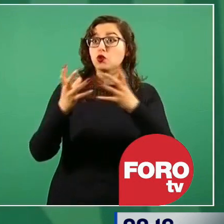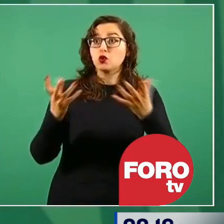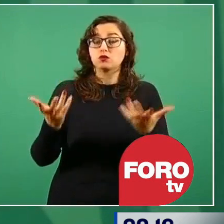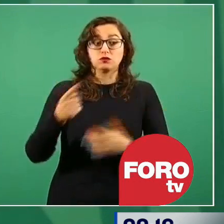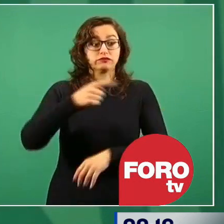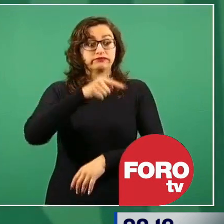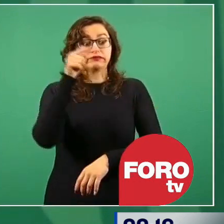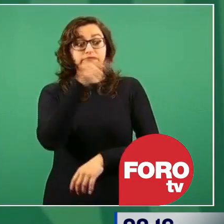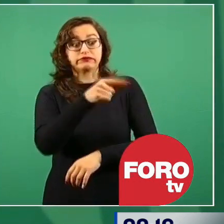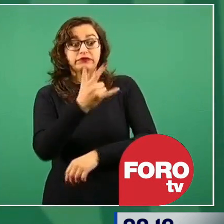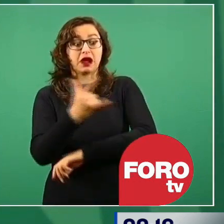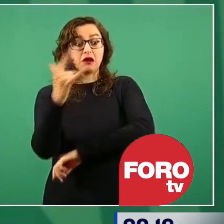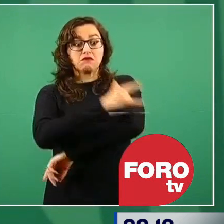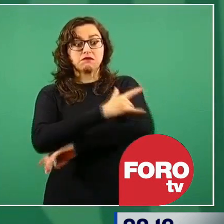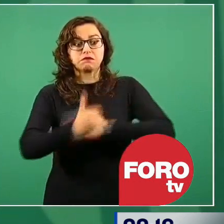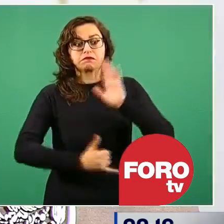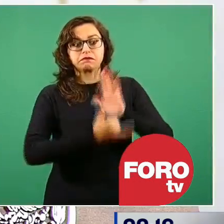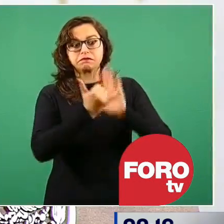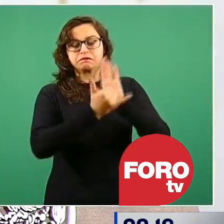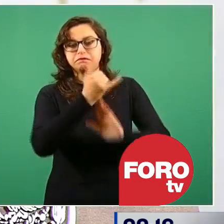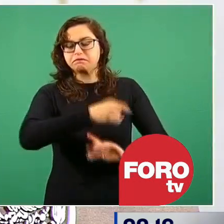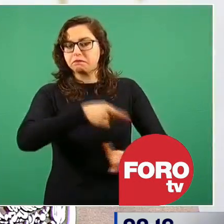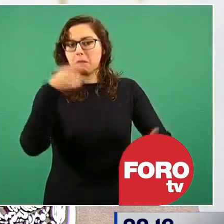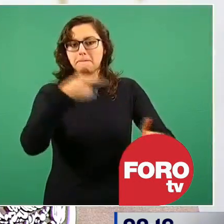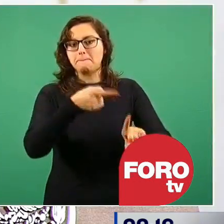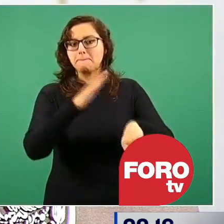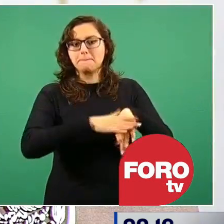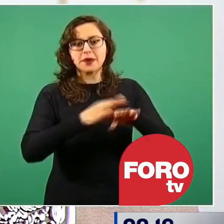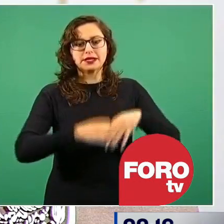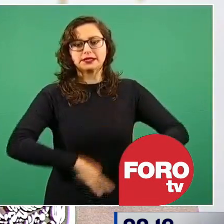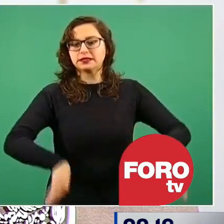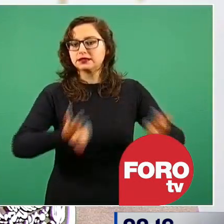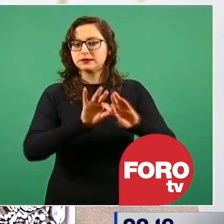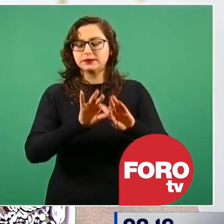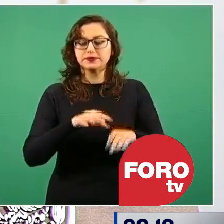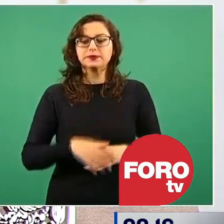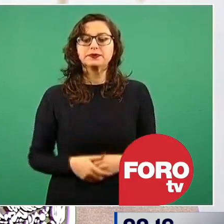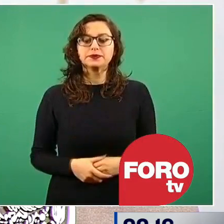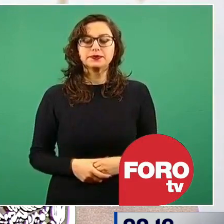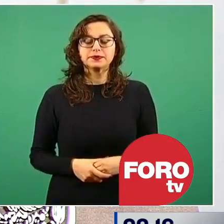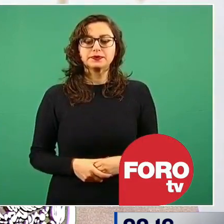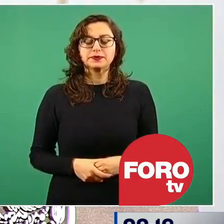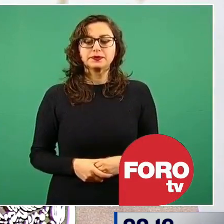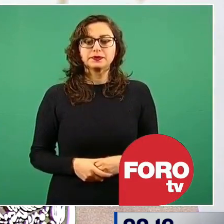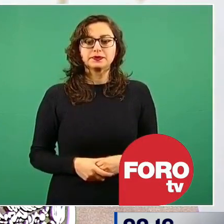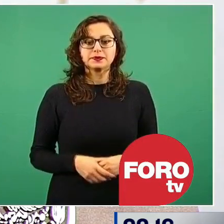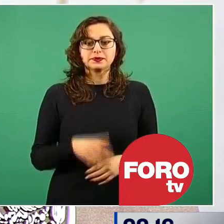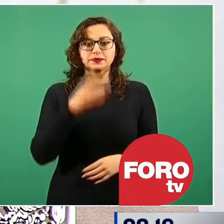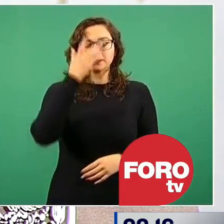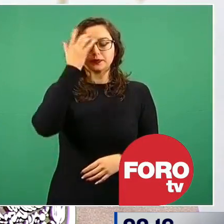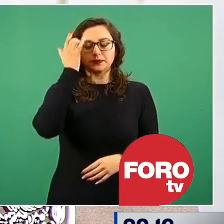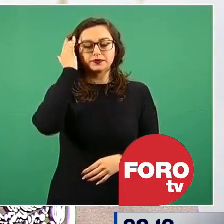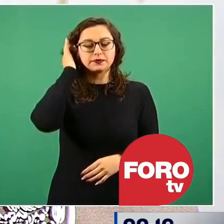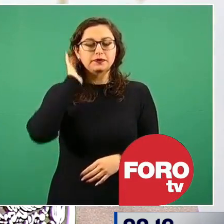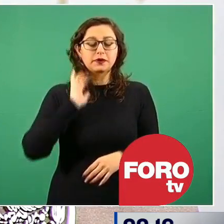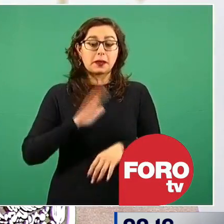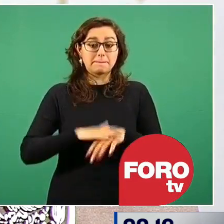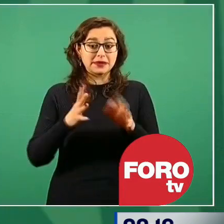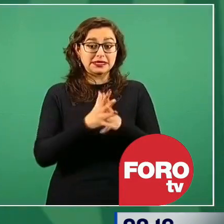es el más grande,